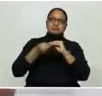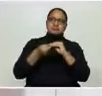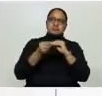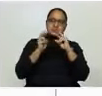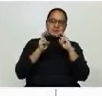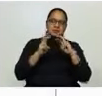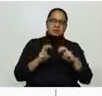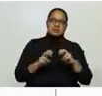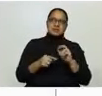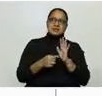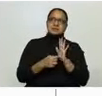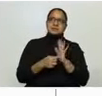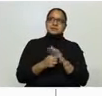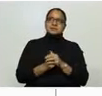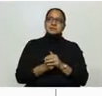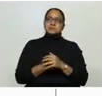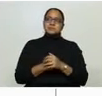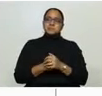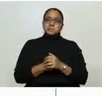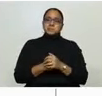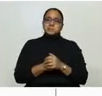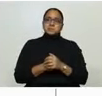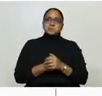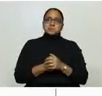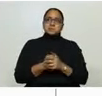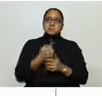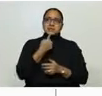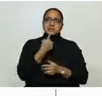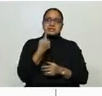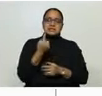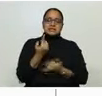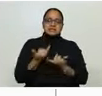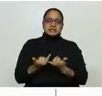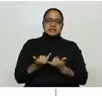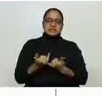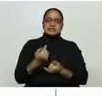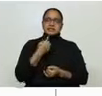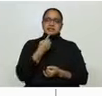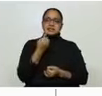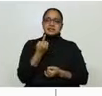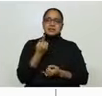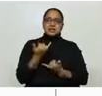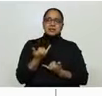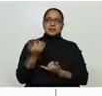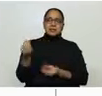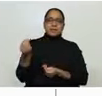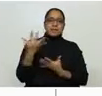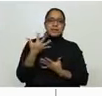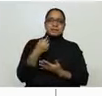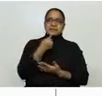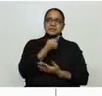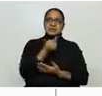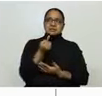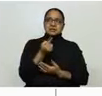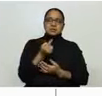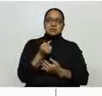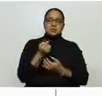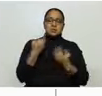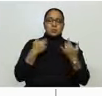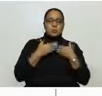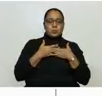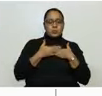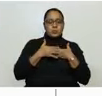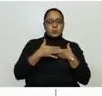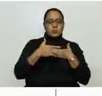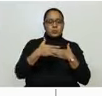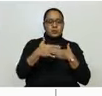y la interpretación. En su momento, el matemático de OPS Nacional dijo, desde la pandemia, desde su día cero